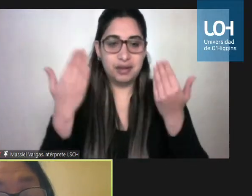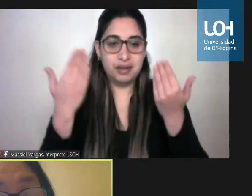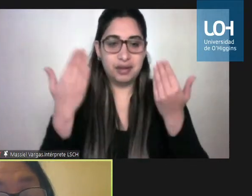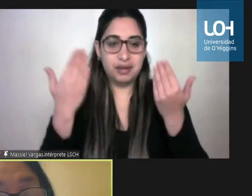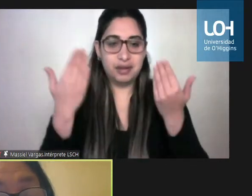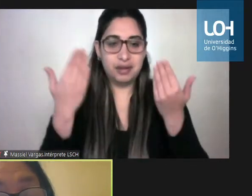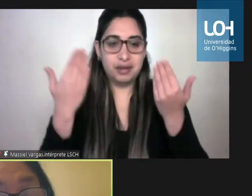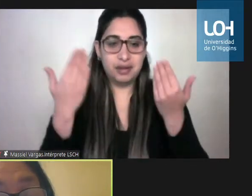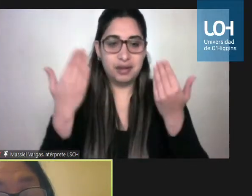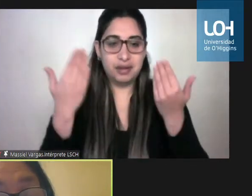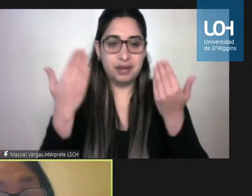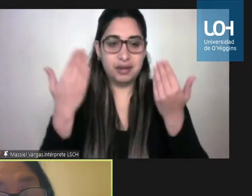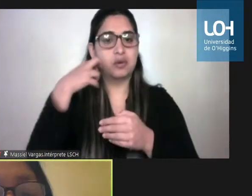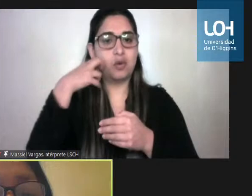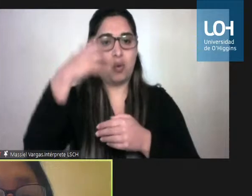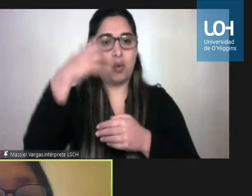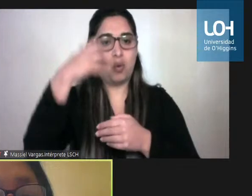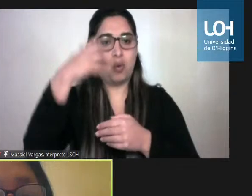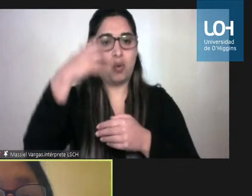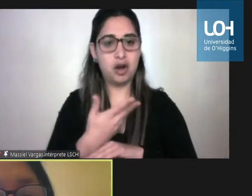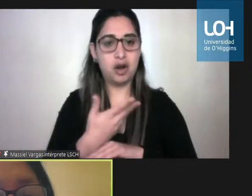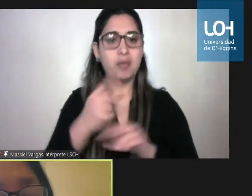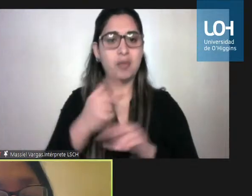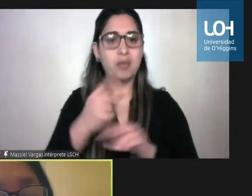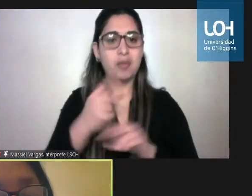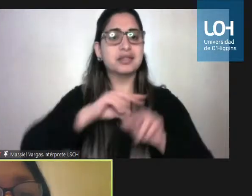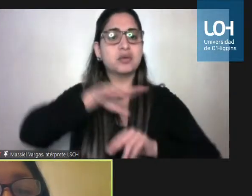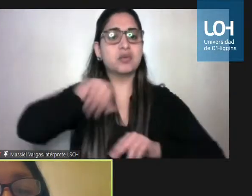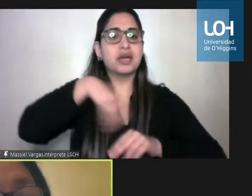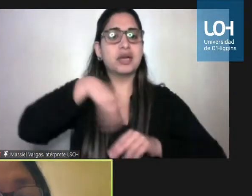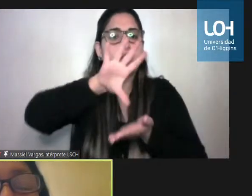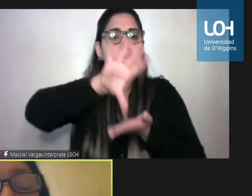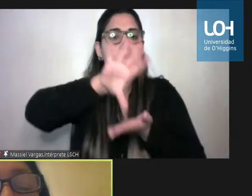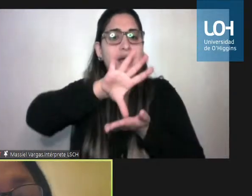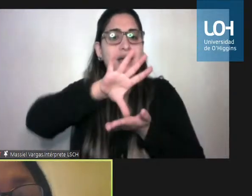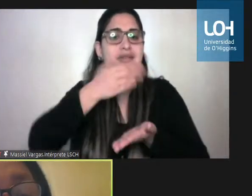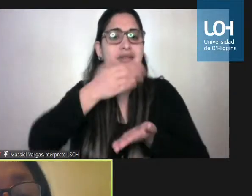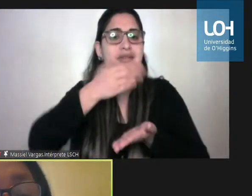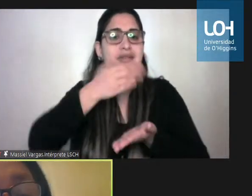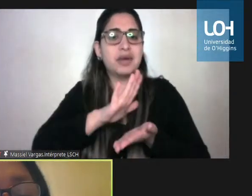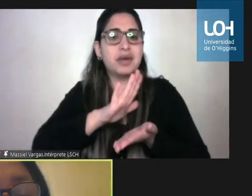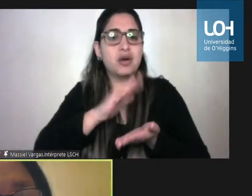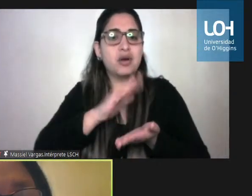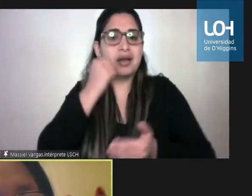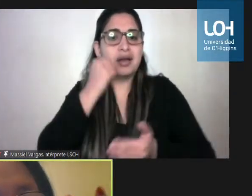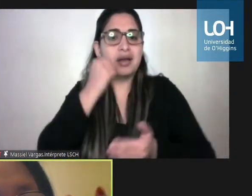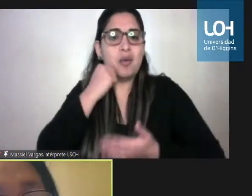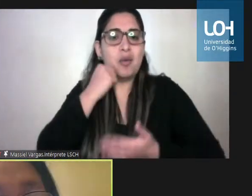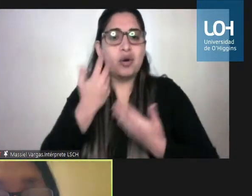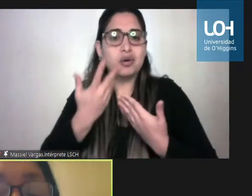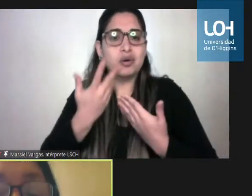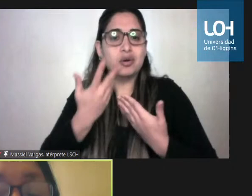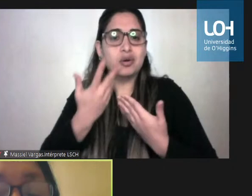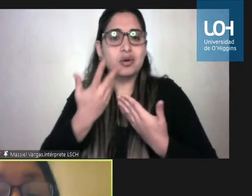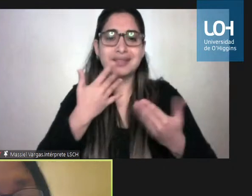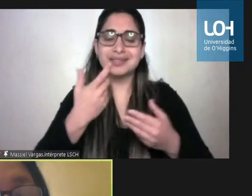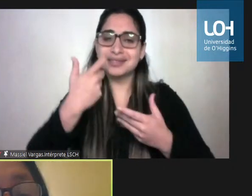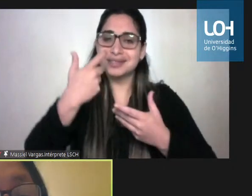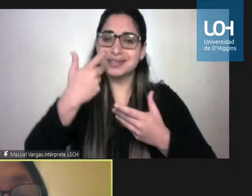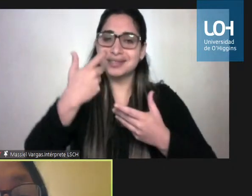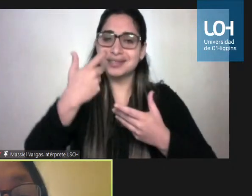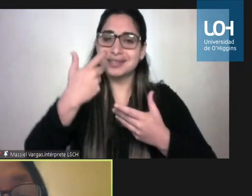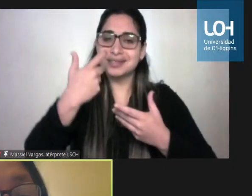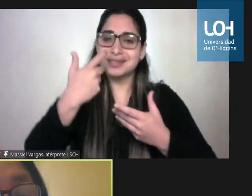importante porque hace que nuestro país sea un país más amoroso más humano en el